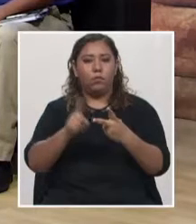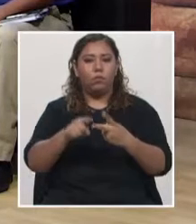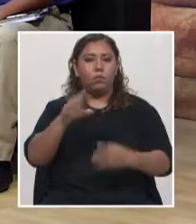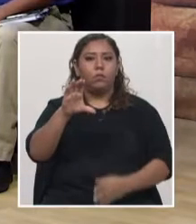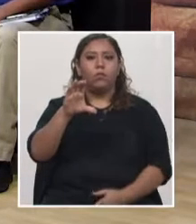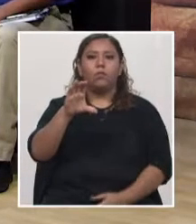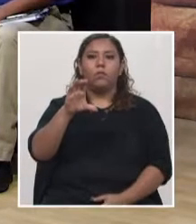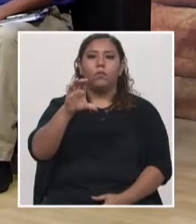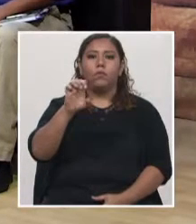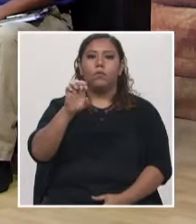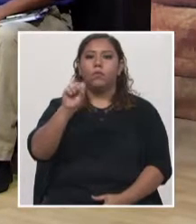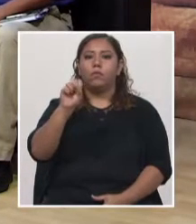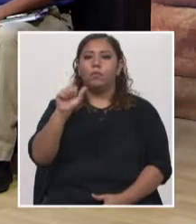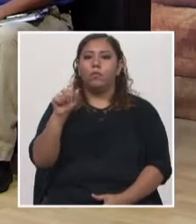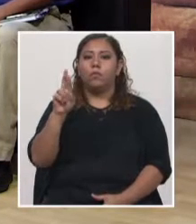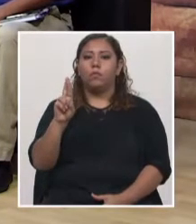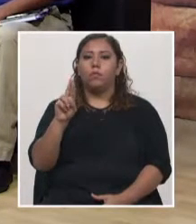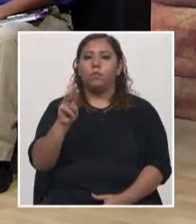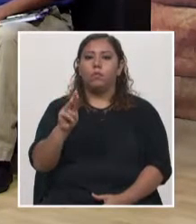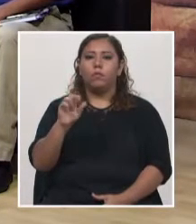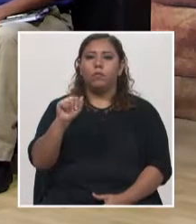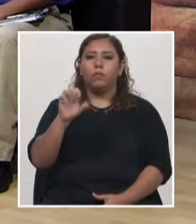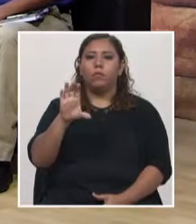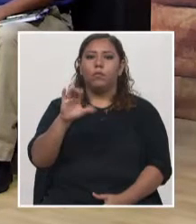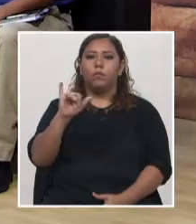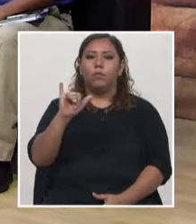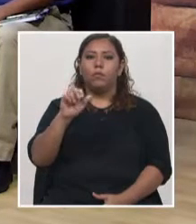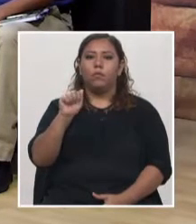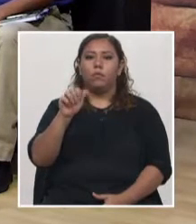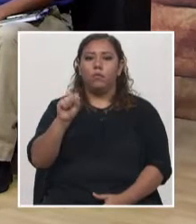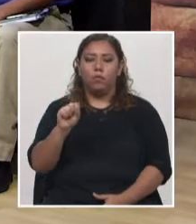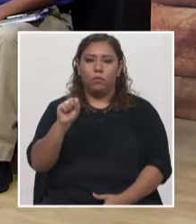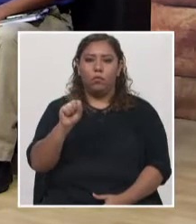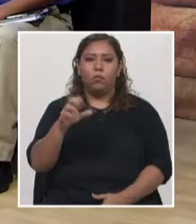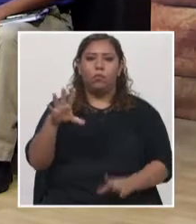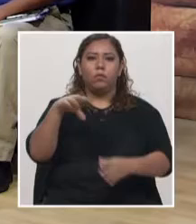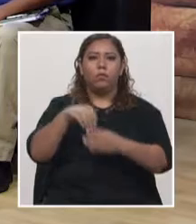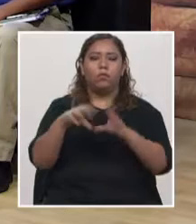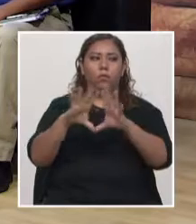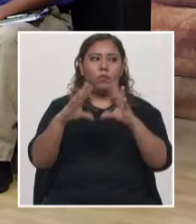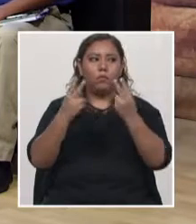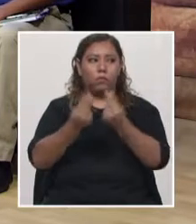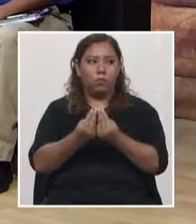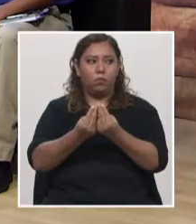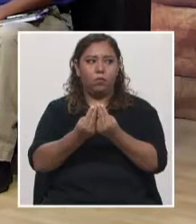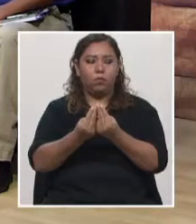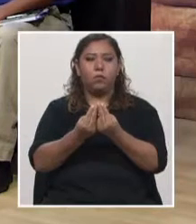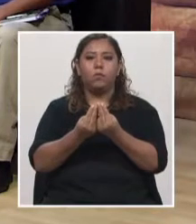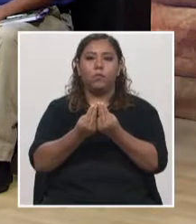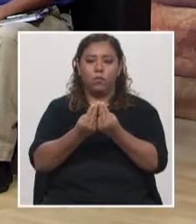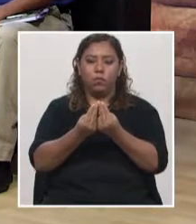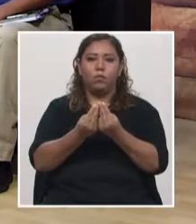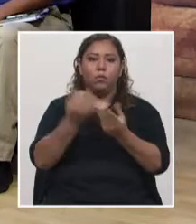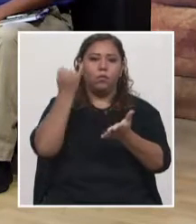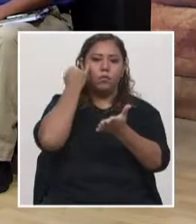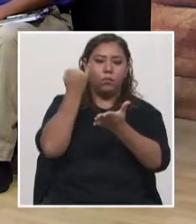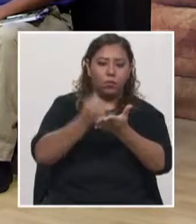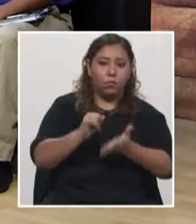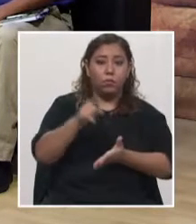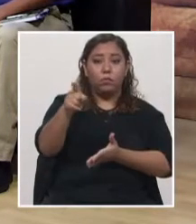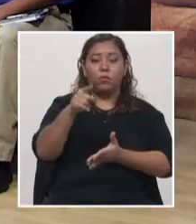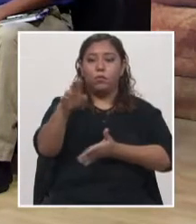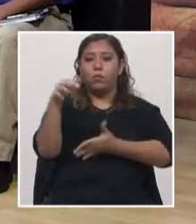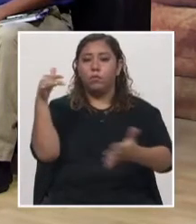Macías, quien forma parte del comité organizador y también es estudiante de la carrera de ingeniería en la Universidad